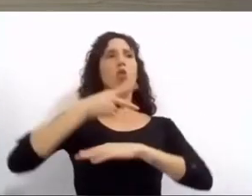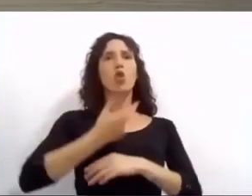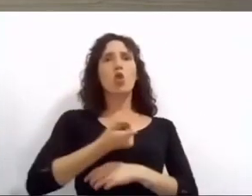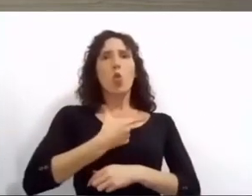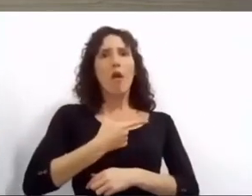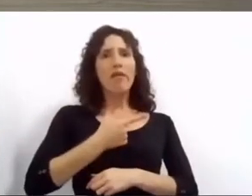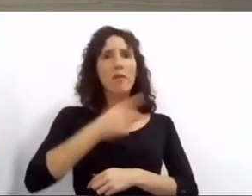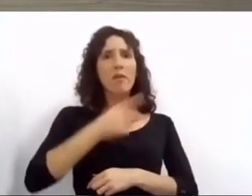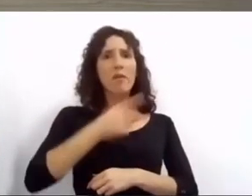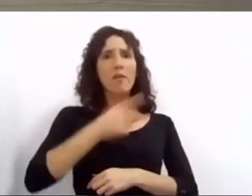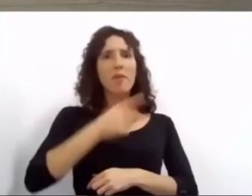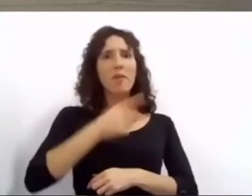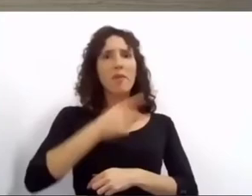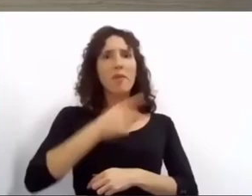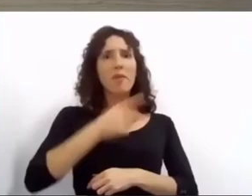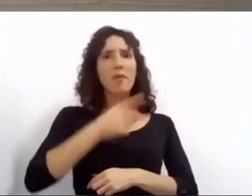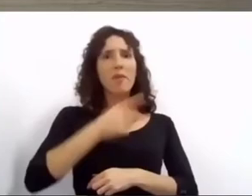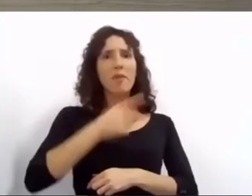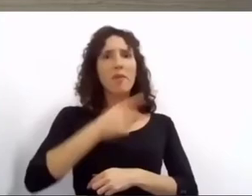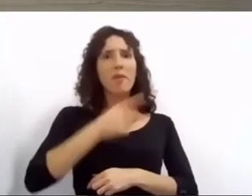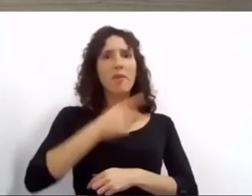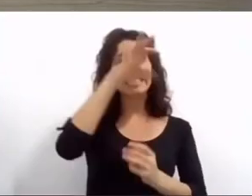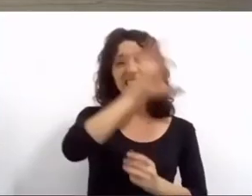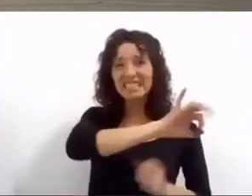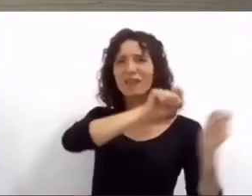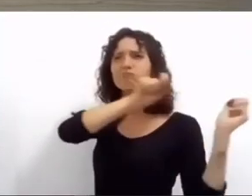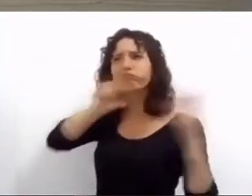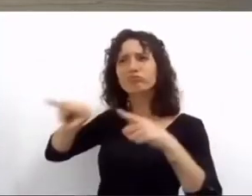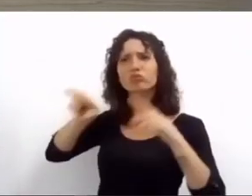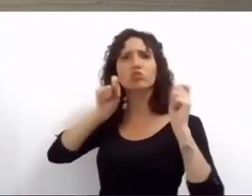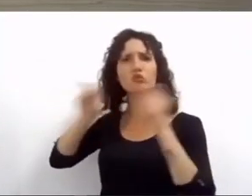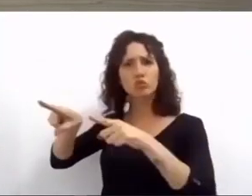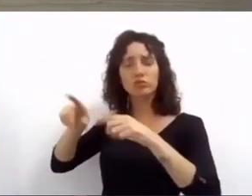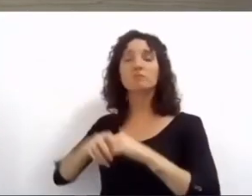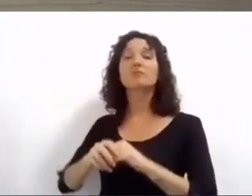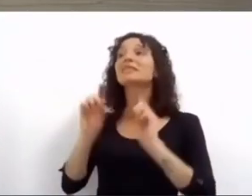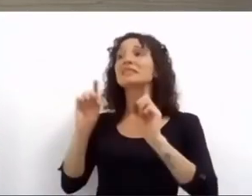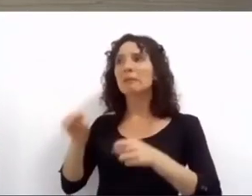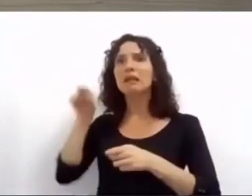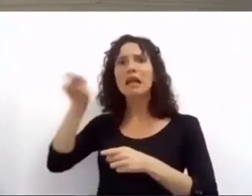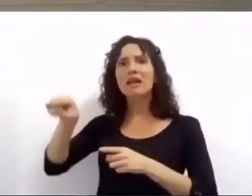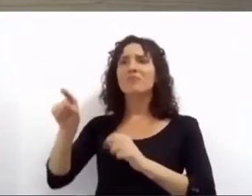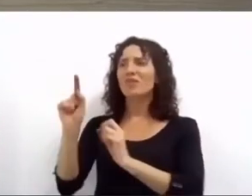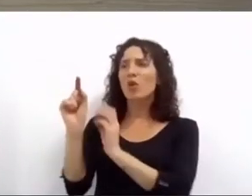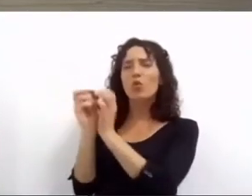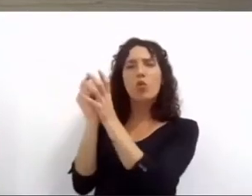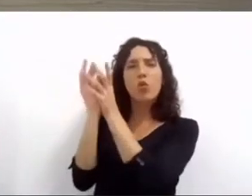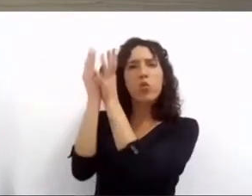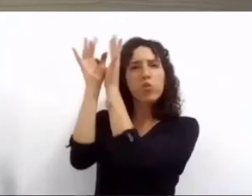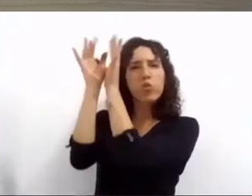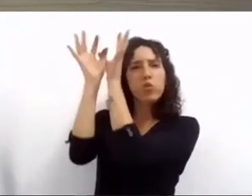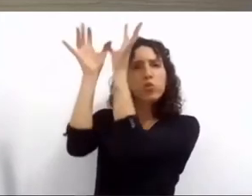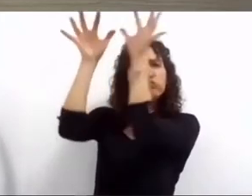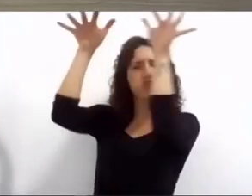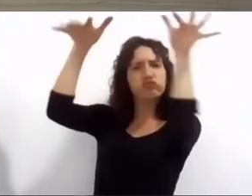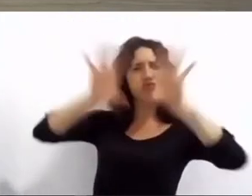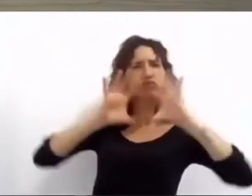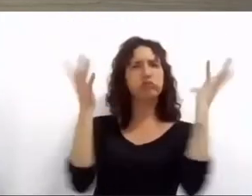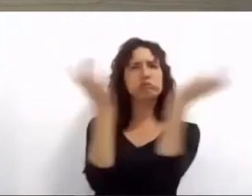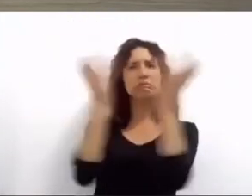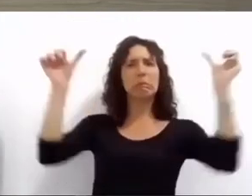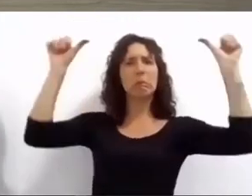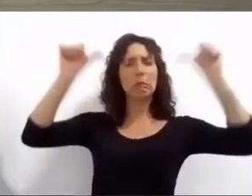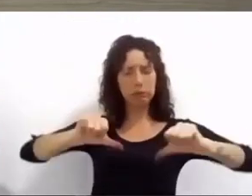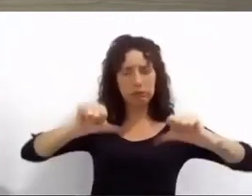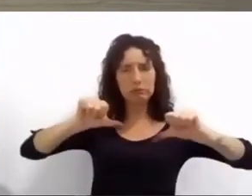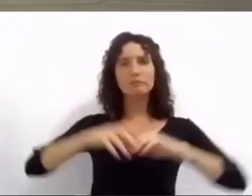emite el 85% de los gases de efecto invernadero en nuestra gestión tenemos como meta trabajar